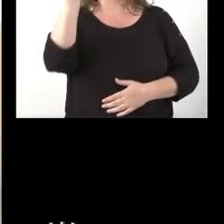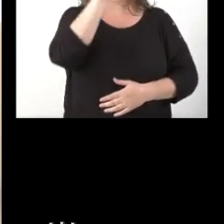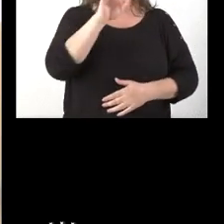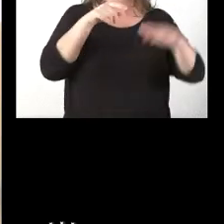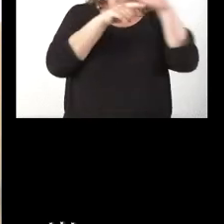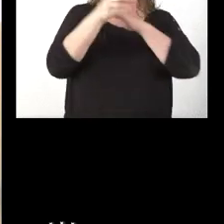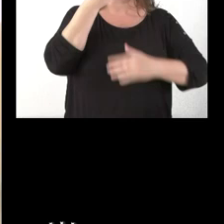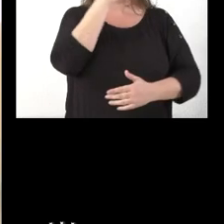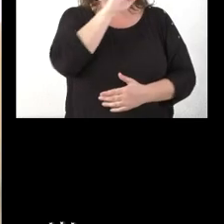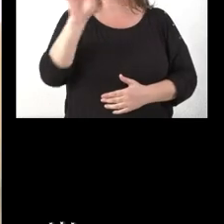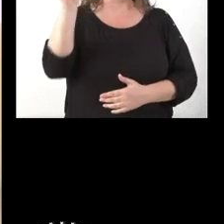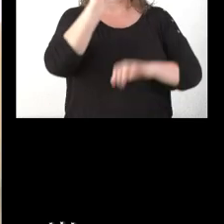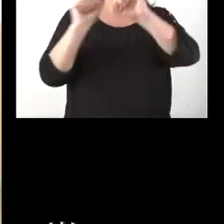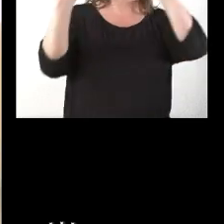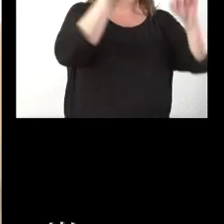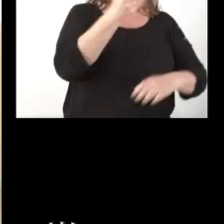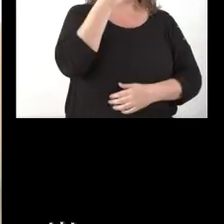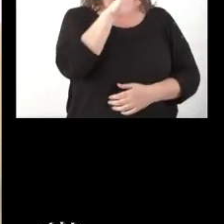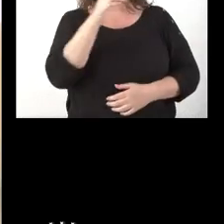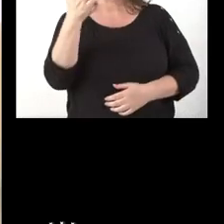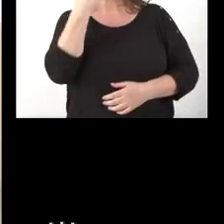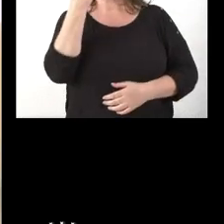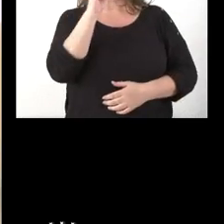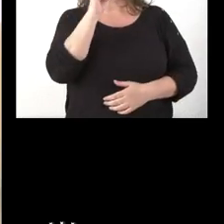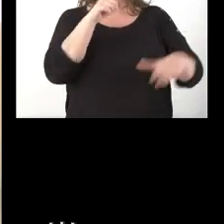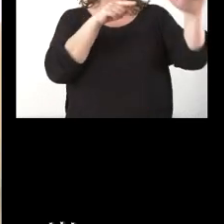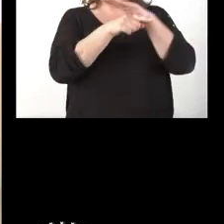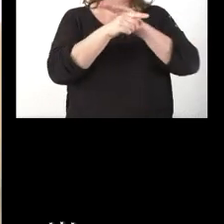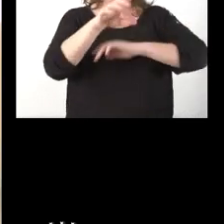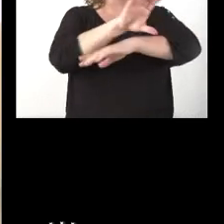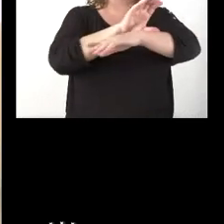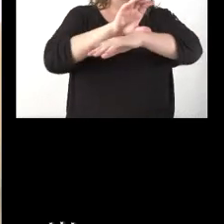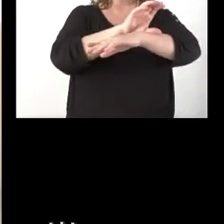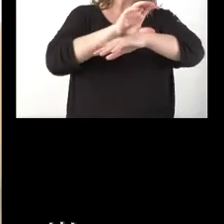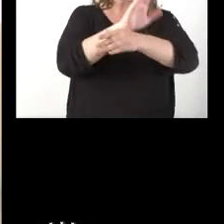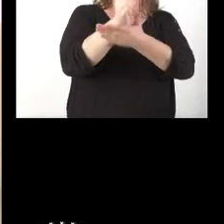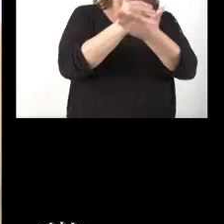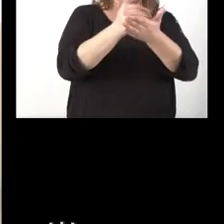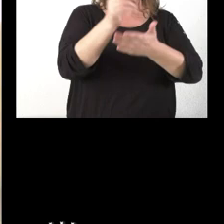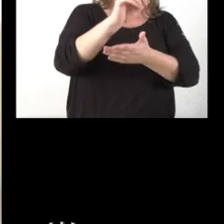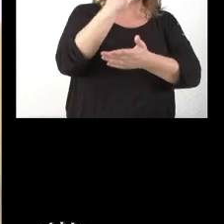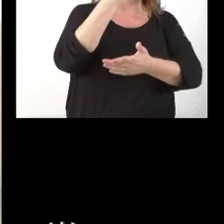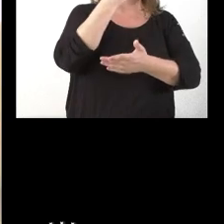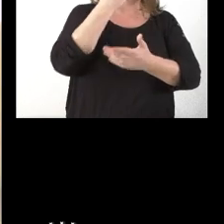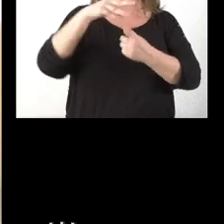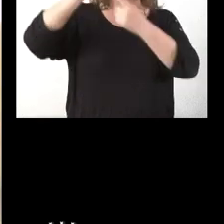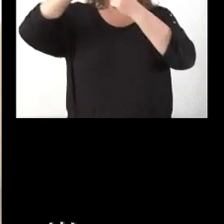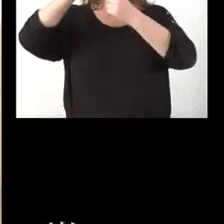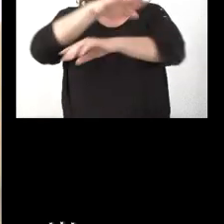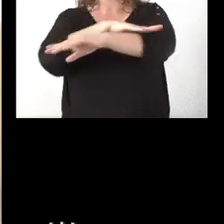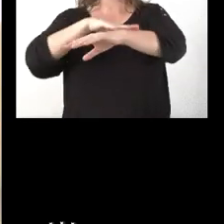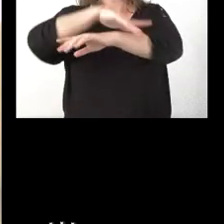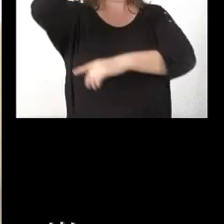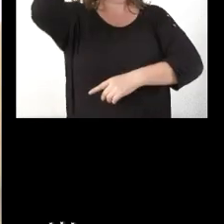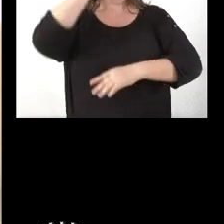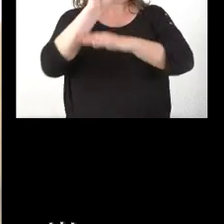gestionado, estaría mejor defendido si no se gestionara desde la consejería de una comunidad autónoma de Castilla y León, sino desde el Ministerio de Cultura.